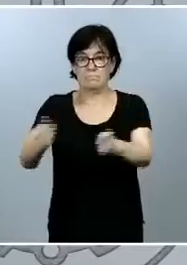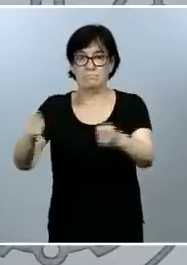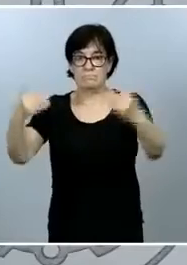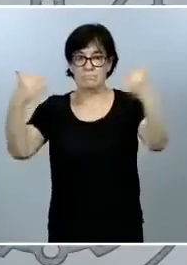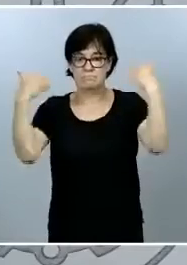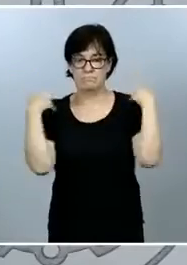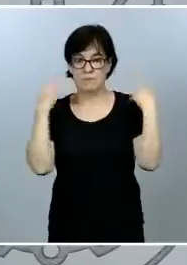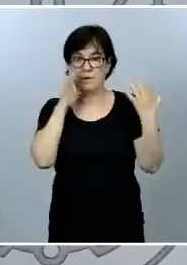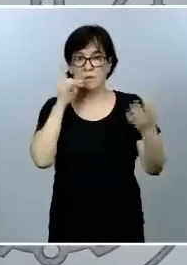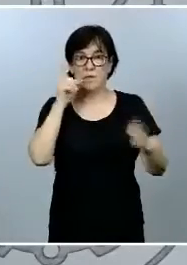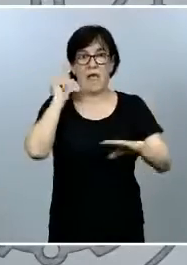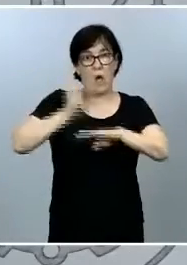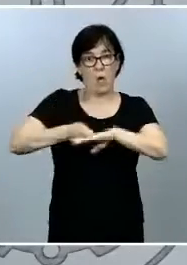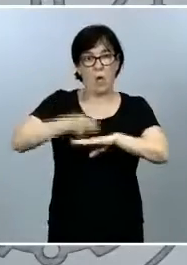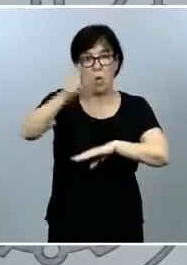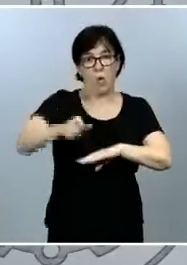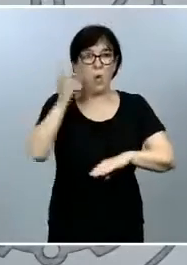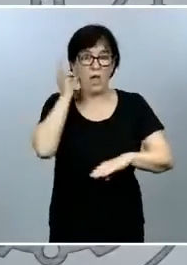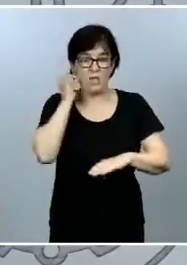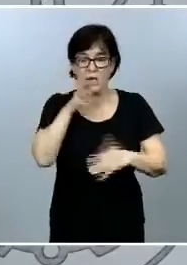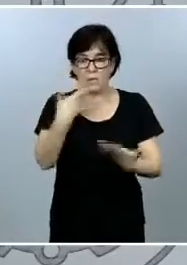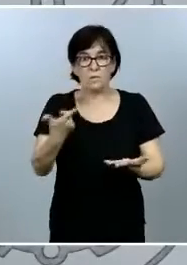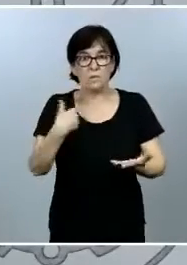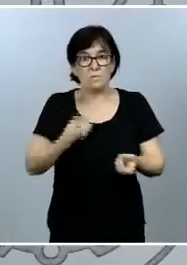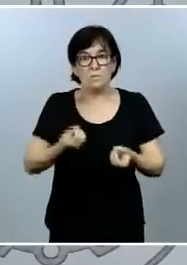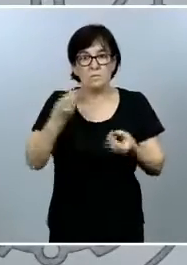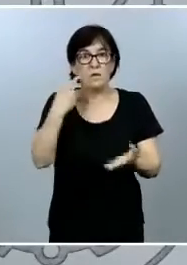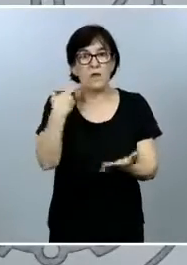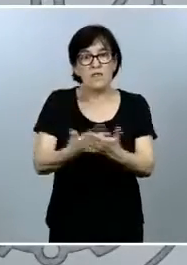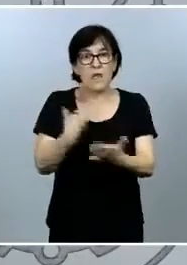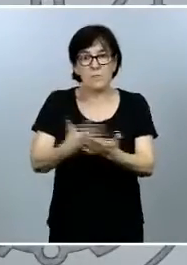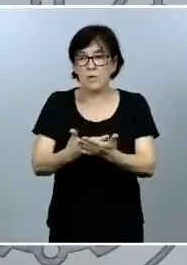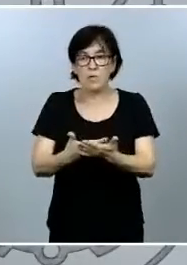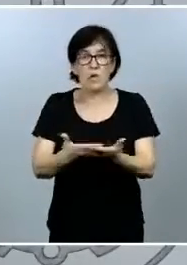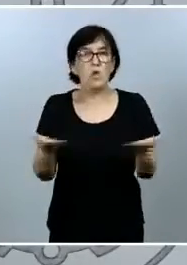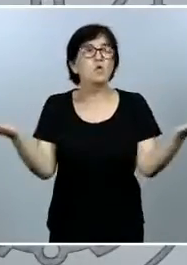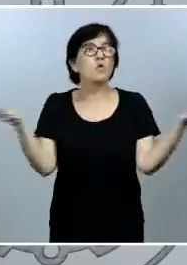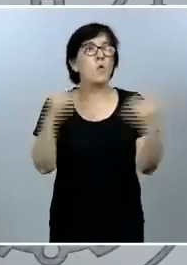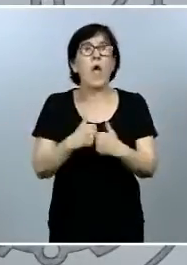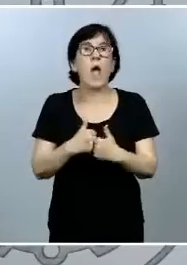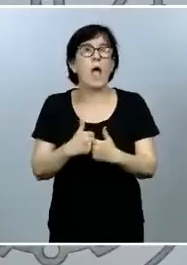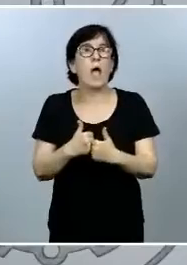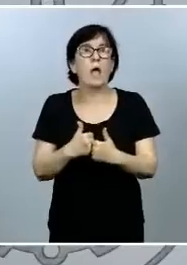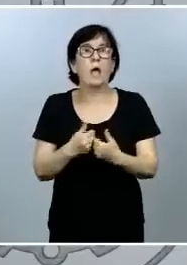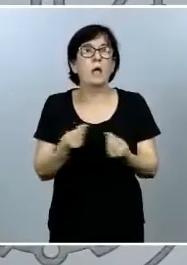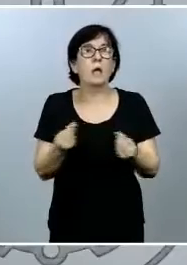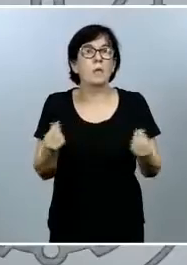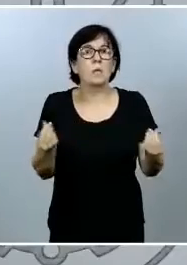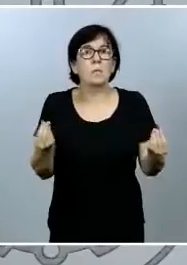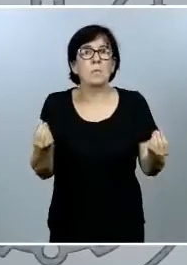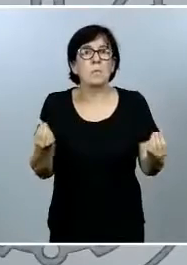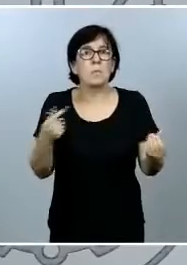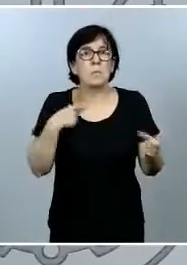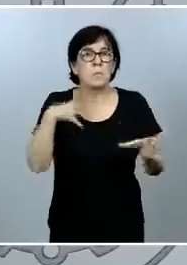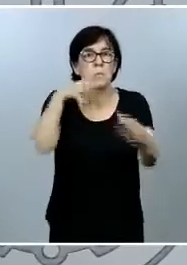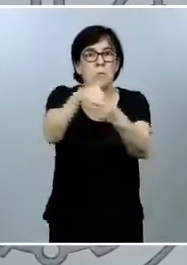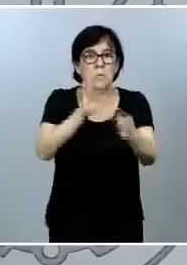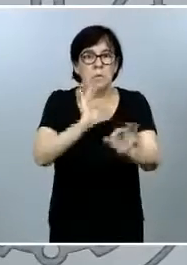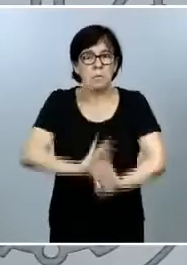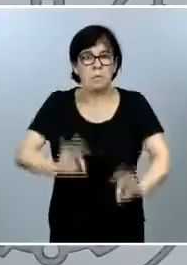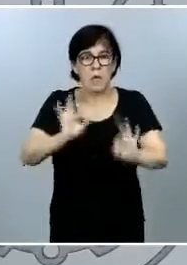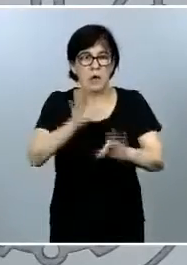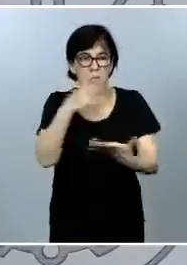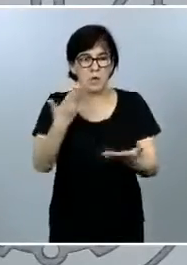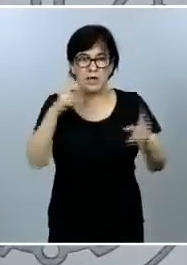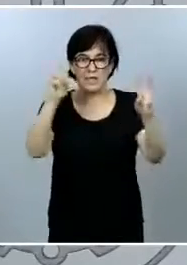jueza y eso pone de manifiesto y demuestra que no hay ningún tipo de injerencia entre otras cuestiones porque